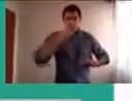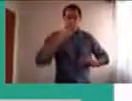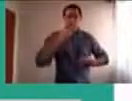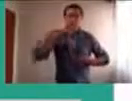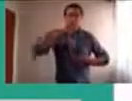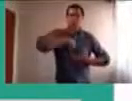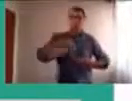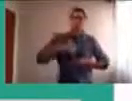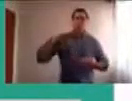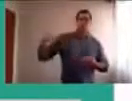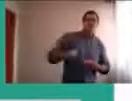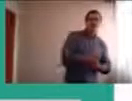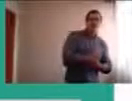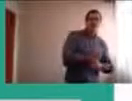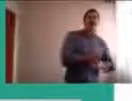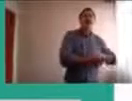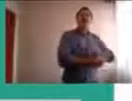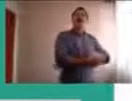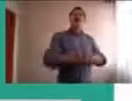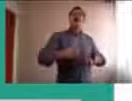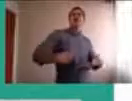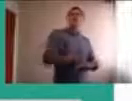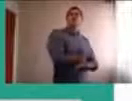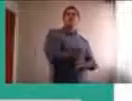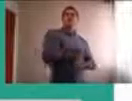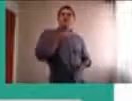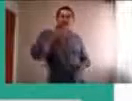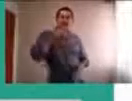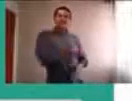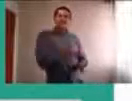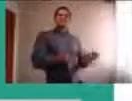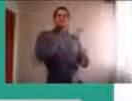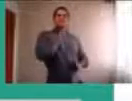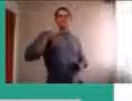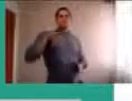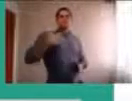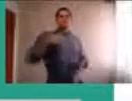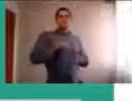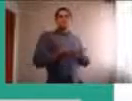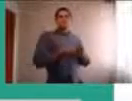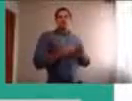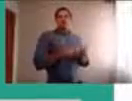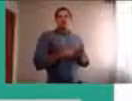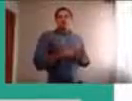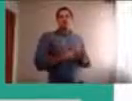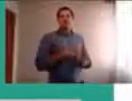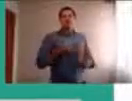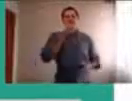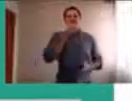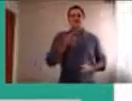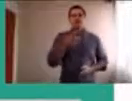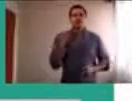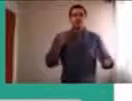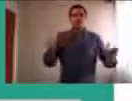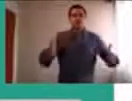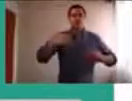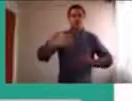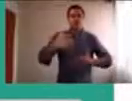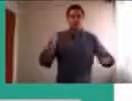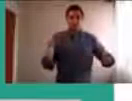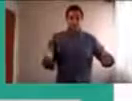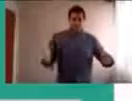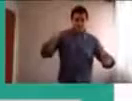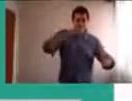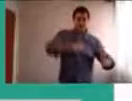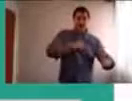bueno, también usamos la tranquicaja, para aquellos chiquitos, que tienen como, un muy mal manejo, de su ira, de